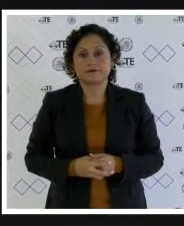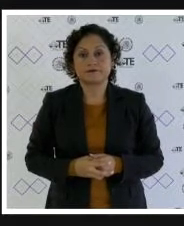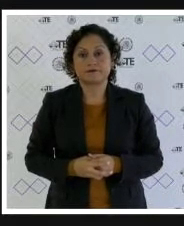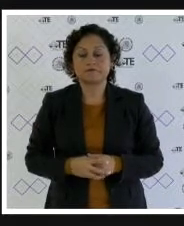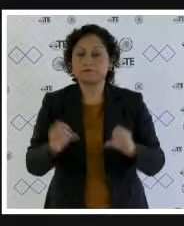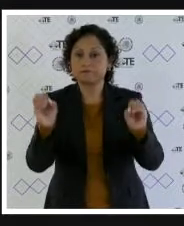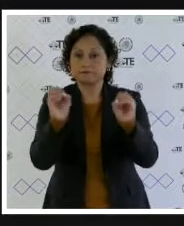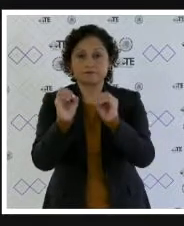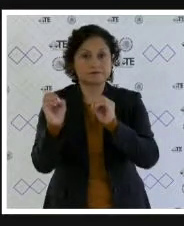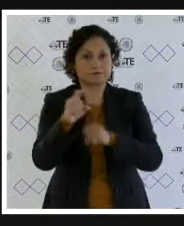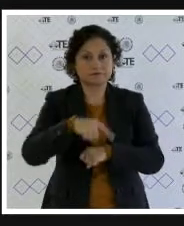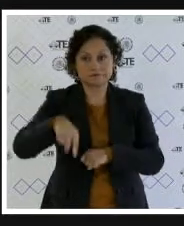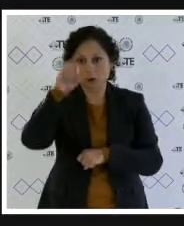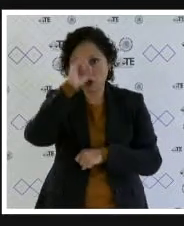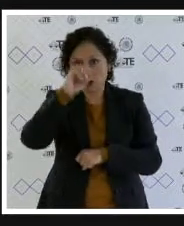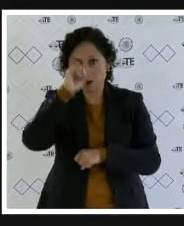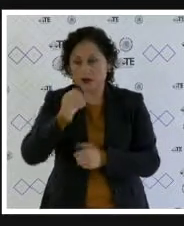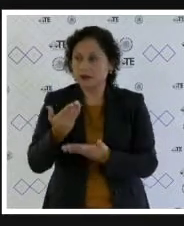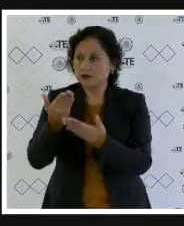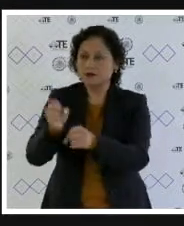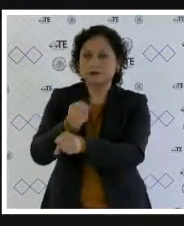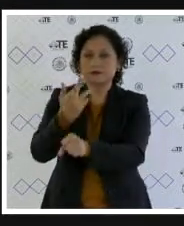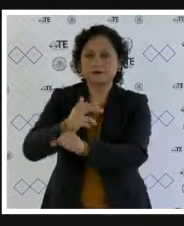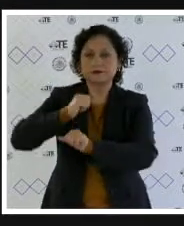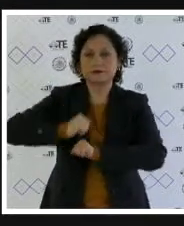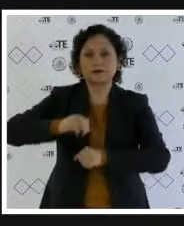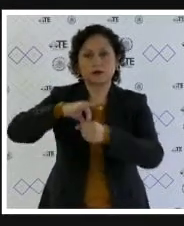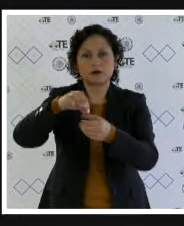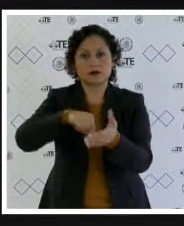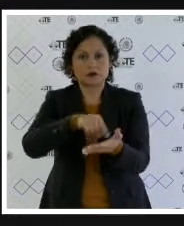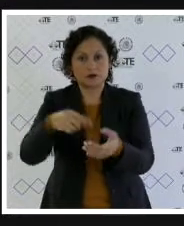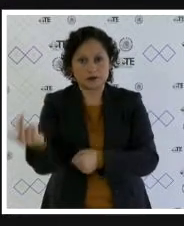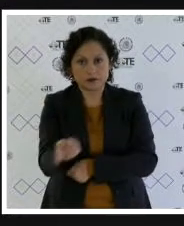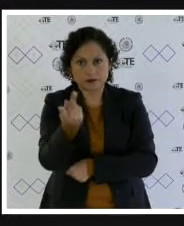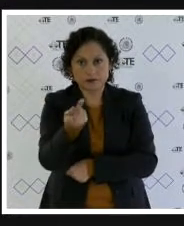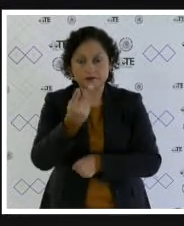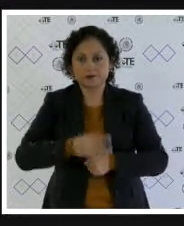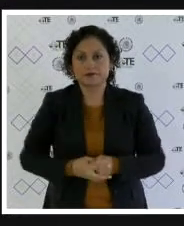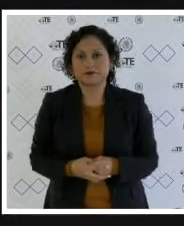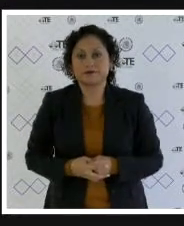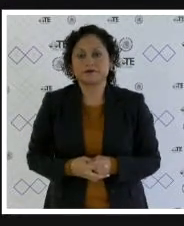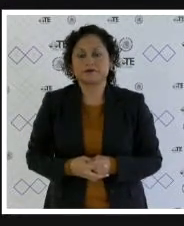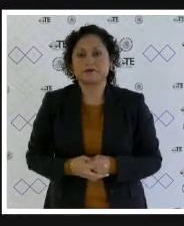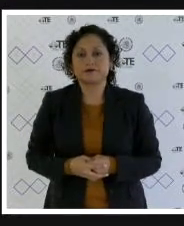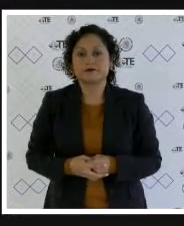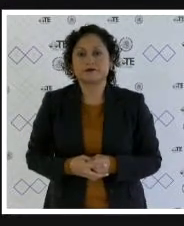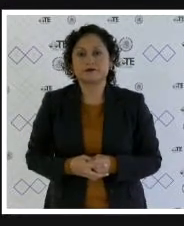Dado que no hay intervenciones, por favor, secretario, recabe la votación. Un gusto.